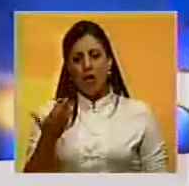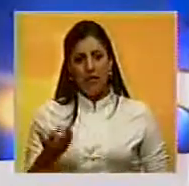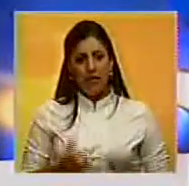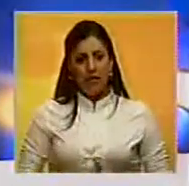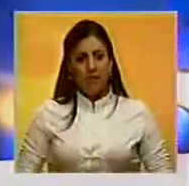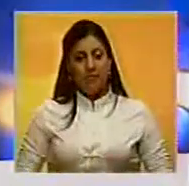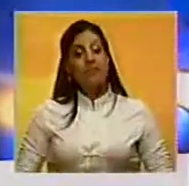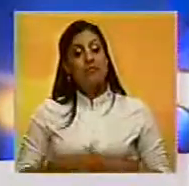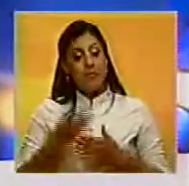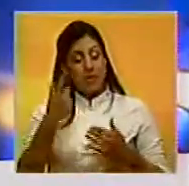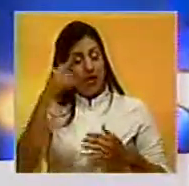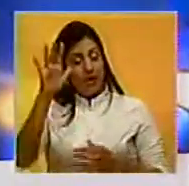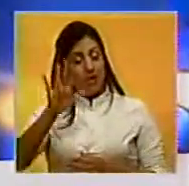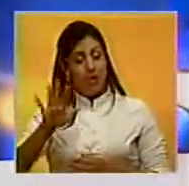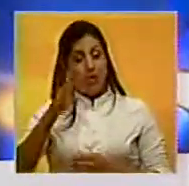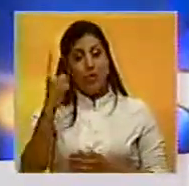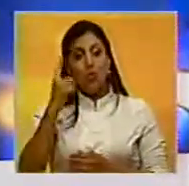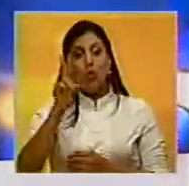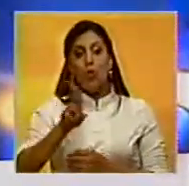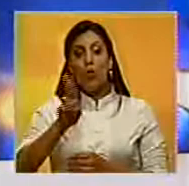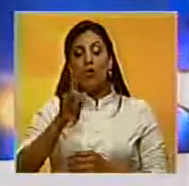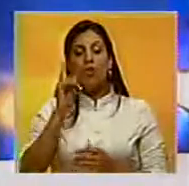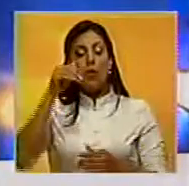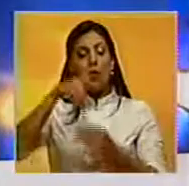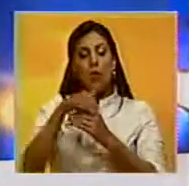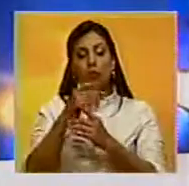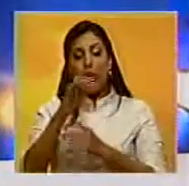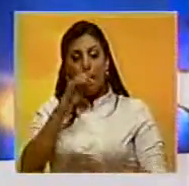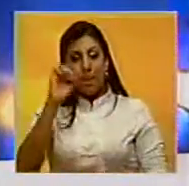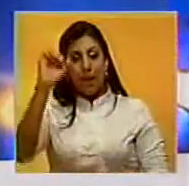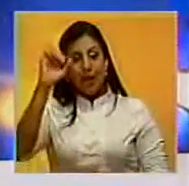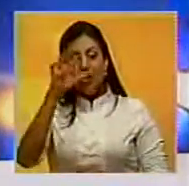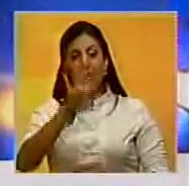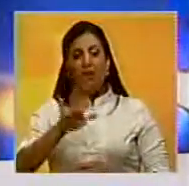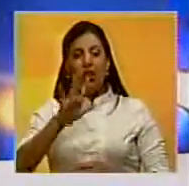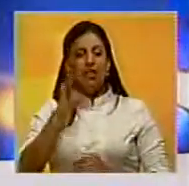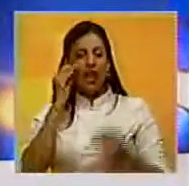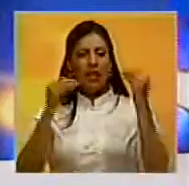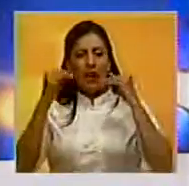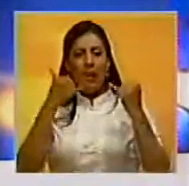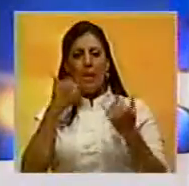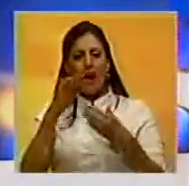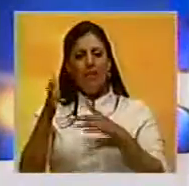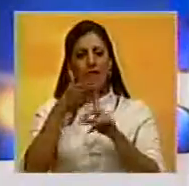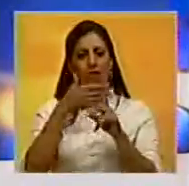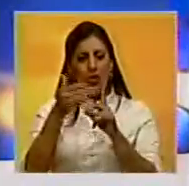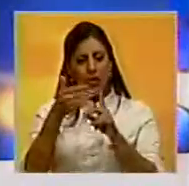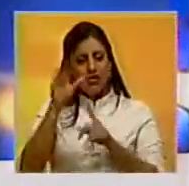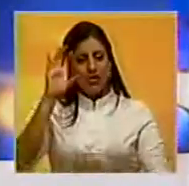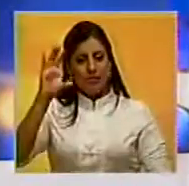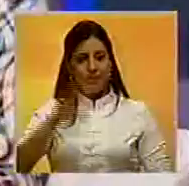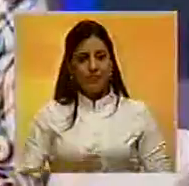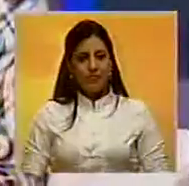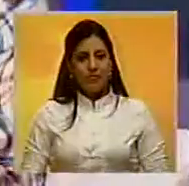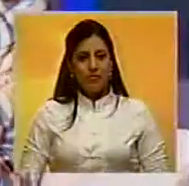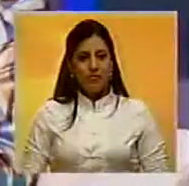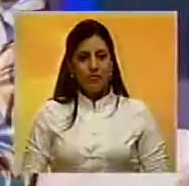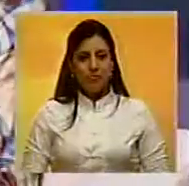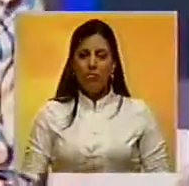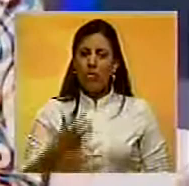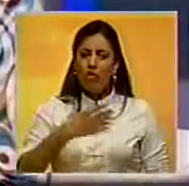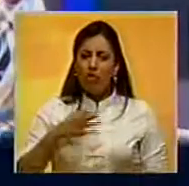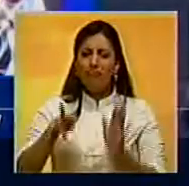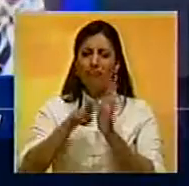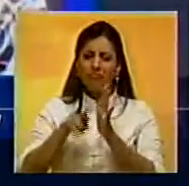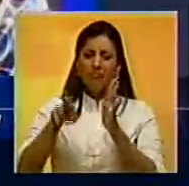venezolanos. A su juicio, solo utilizaron el referéndum revocatorio como una excusa para generar violencia en el país. Yo lo he dicho